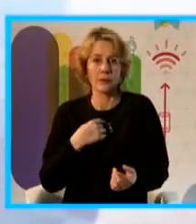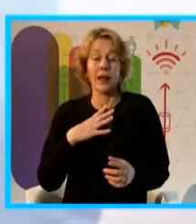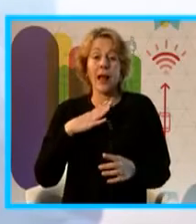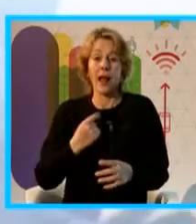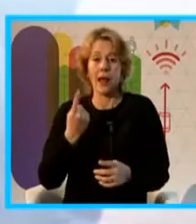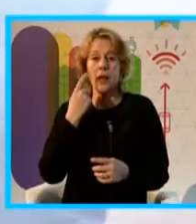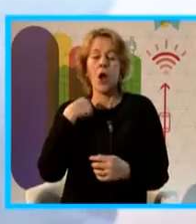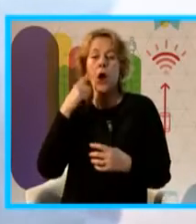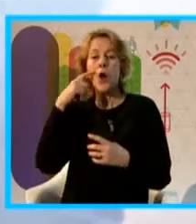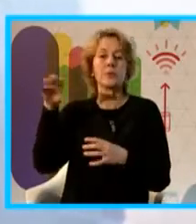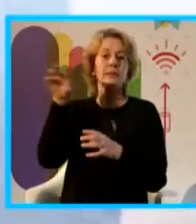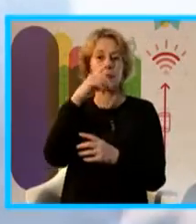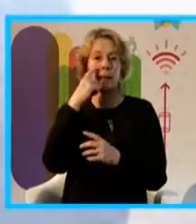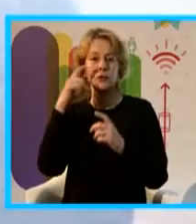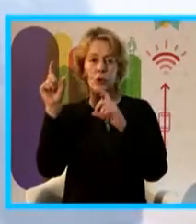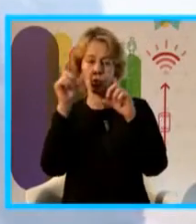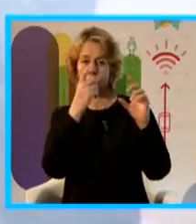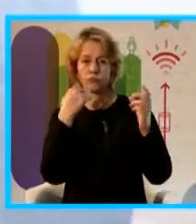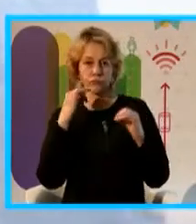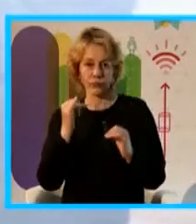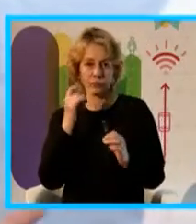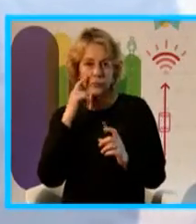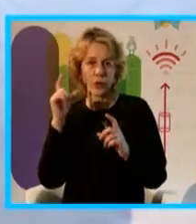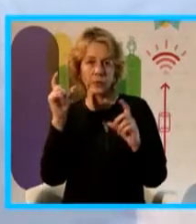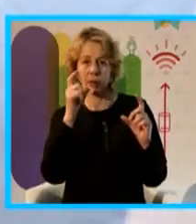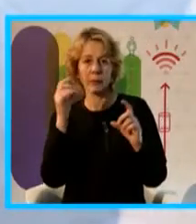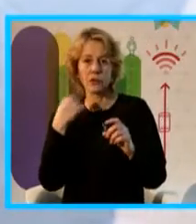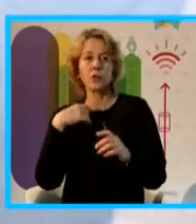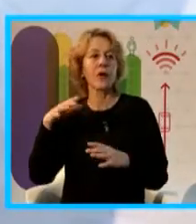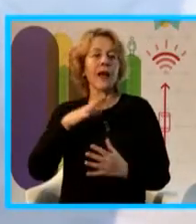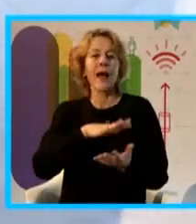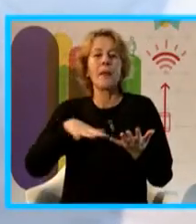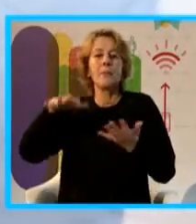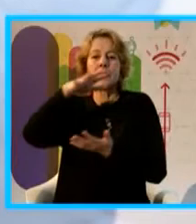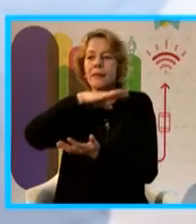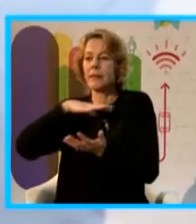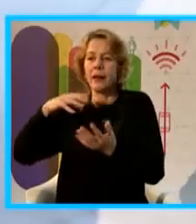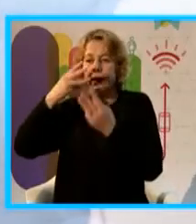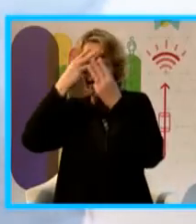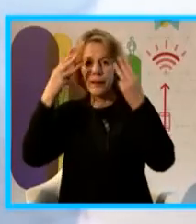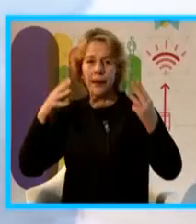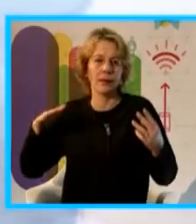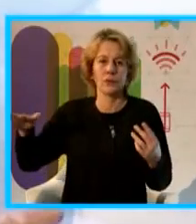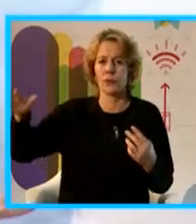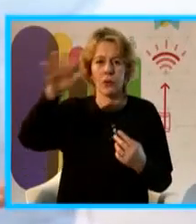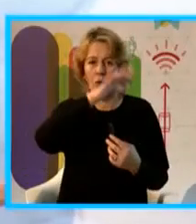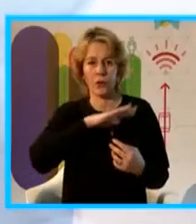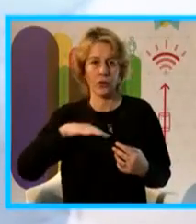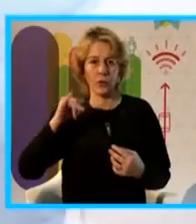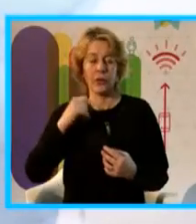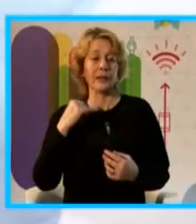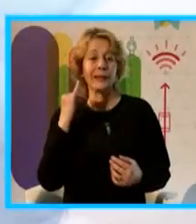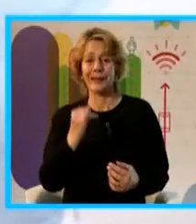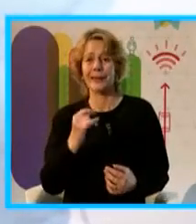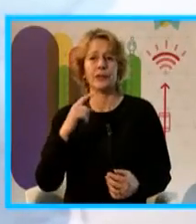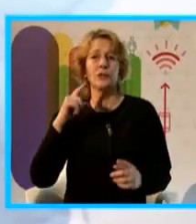ambiental donde podamos ver esos datos, todo el mundo pueda ver esos datos y tomar decisiones respecto a esos datos y lo que a todo el mundo se